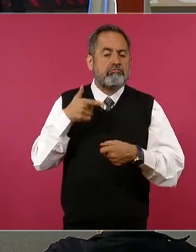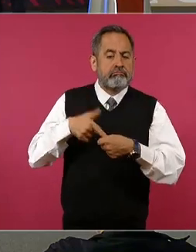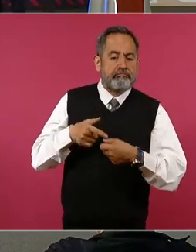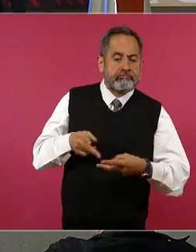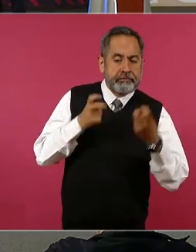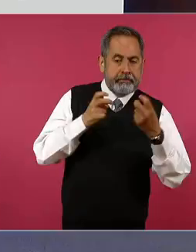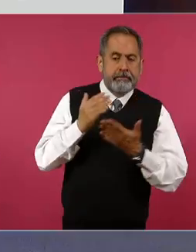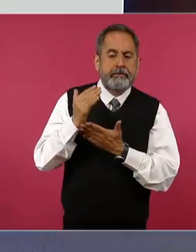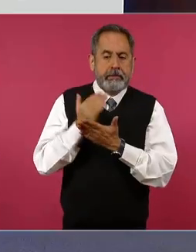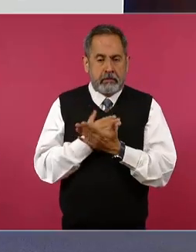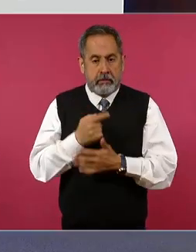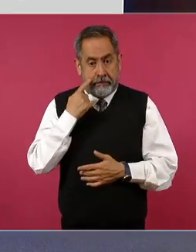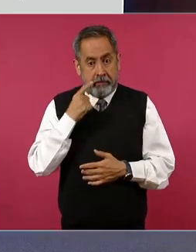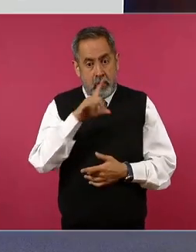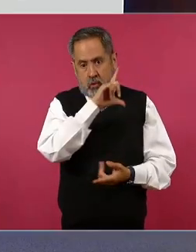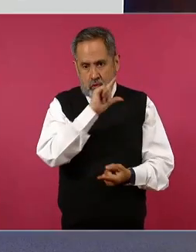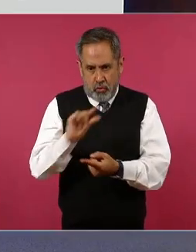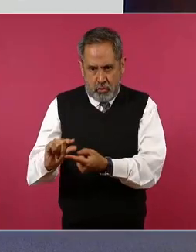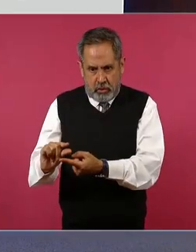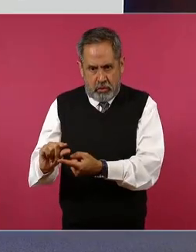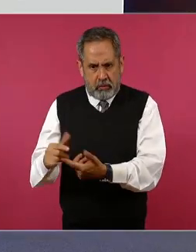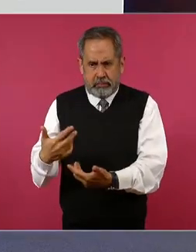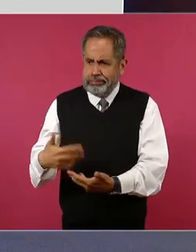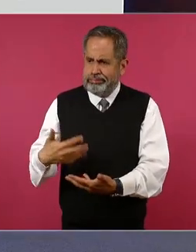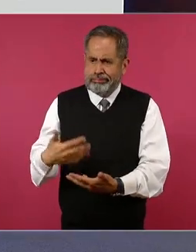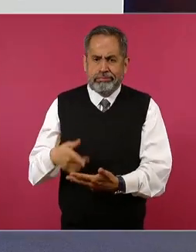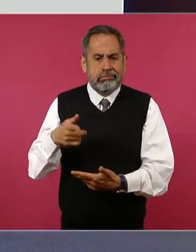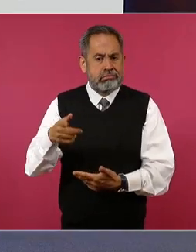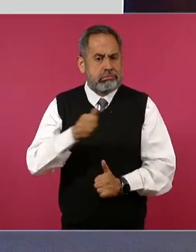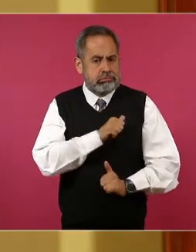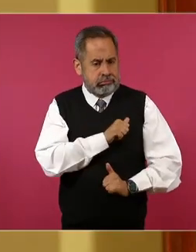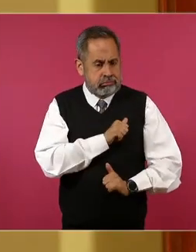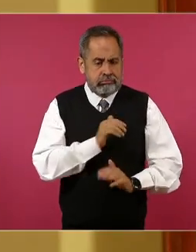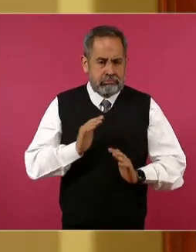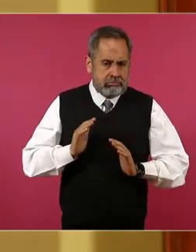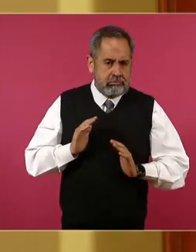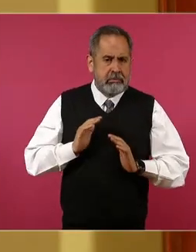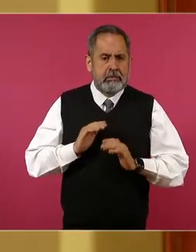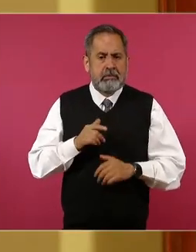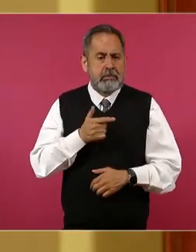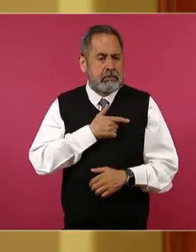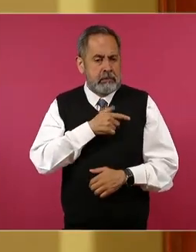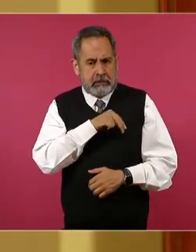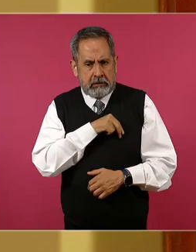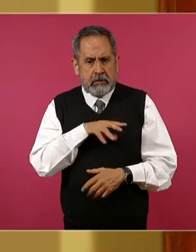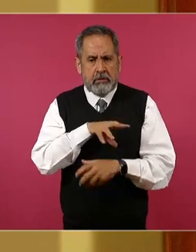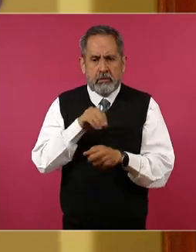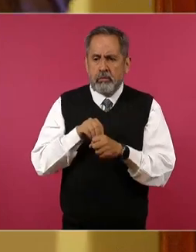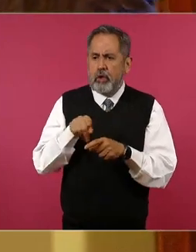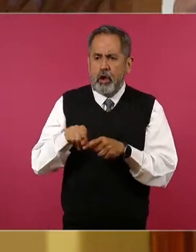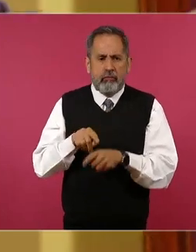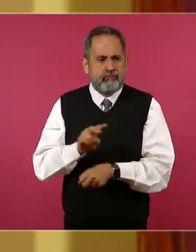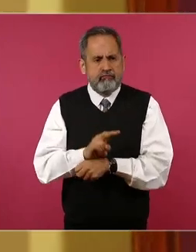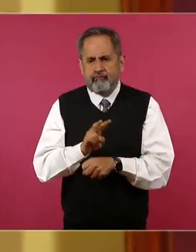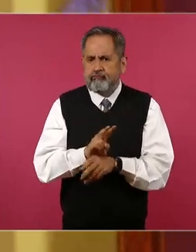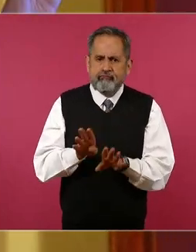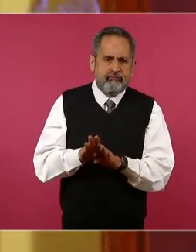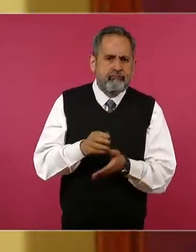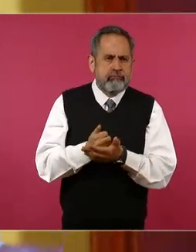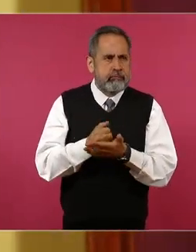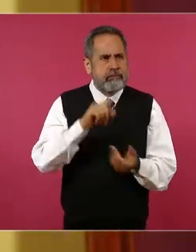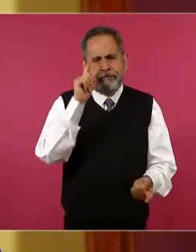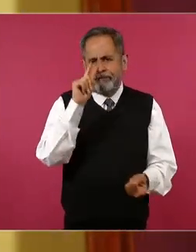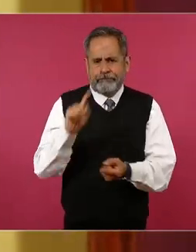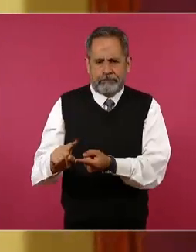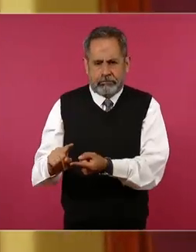Aquí es mucho el trabajo de las Fuerzas Armadas, de la vigilancia, cómo ha venido hacia abajo,